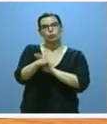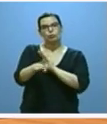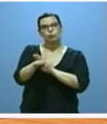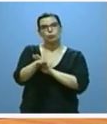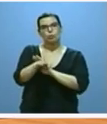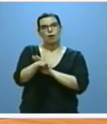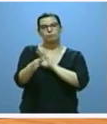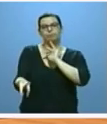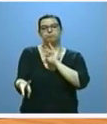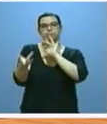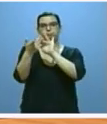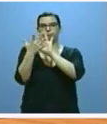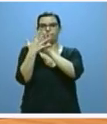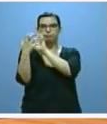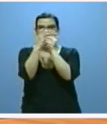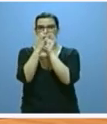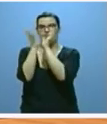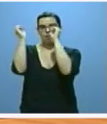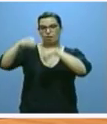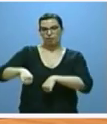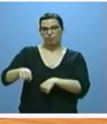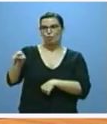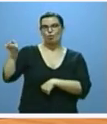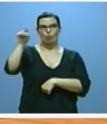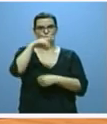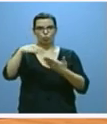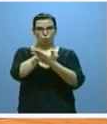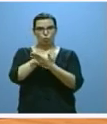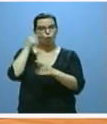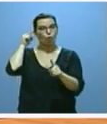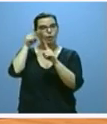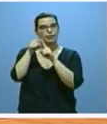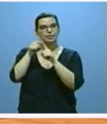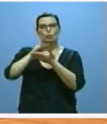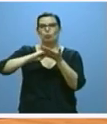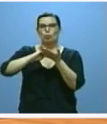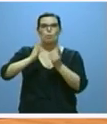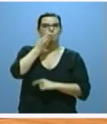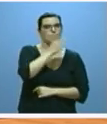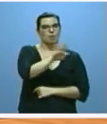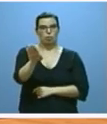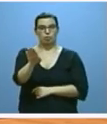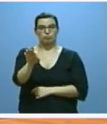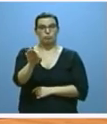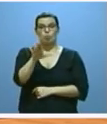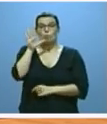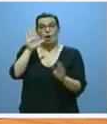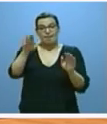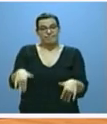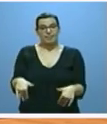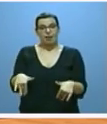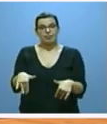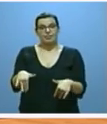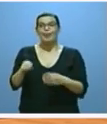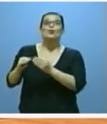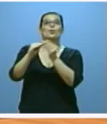posturas entre unos y otros en la búsqueda de las mejores soluciones para lo que al final si nos